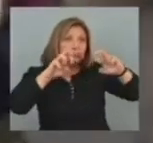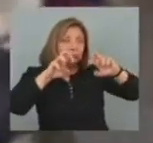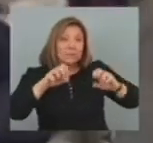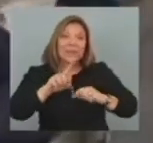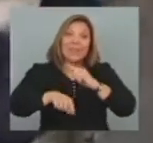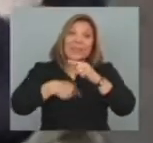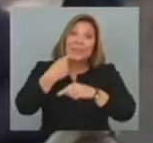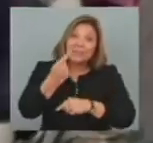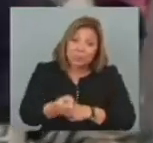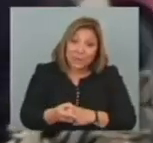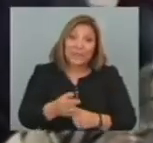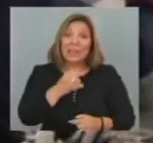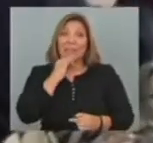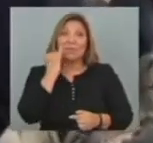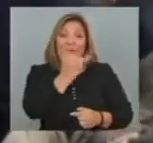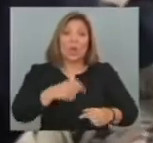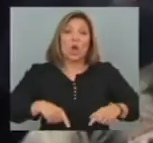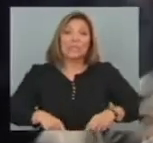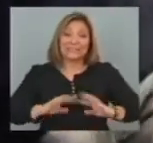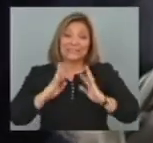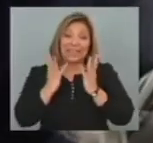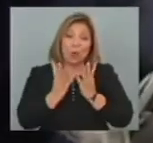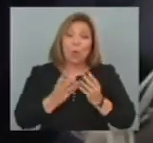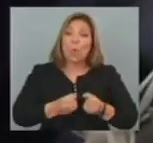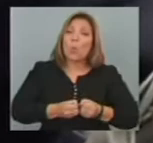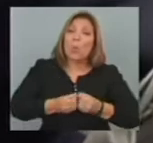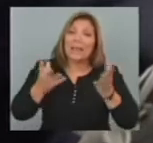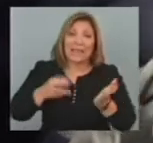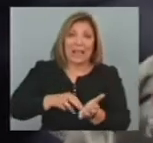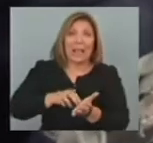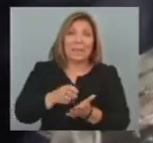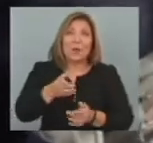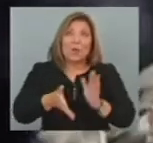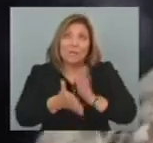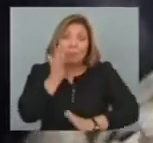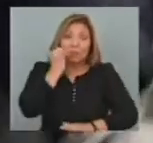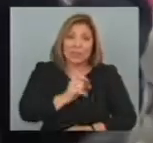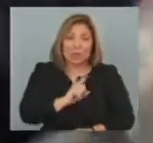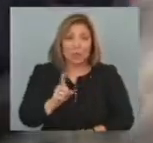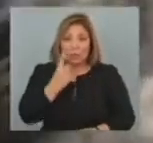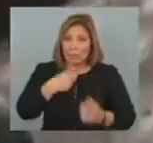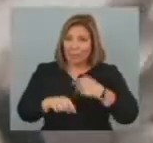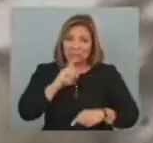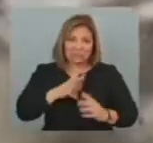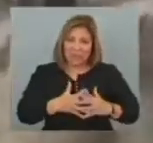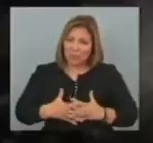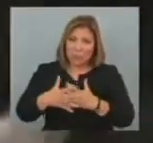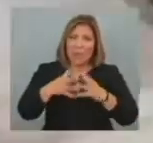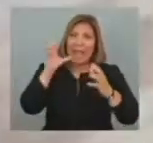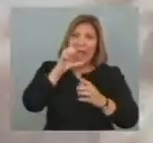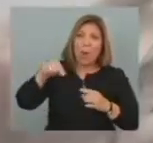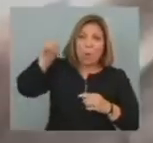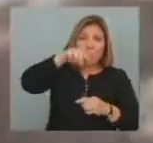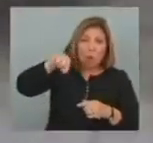tendremos que reportarlo al Consejo de Seguridad Para cualquier acción, agregó Pero Estados Unidos y sus aliados europeos y de